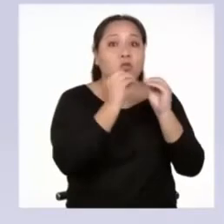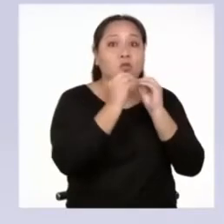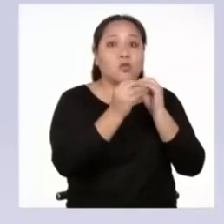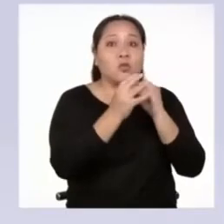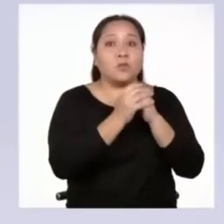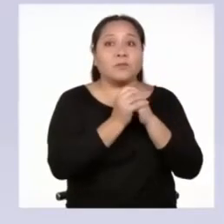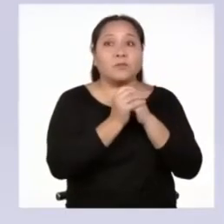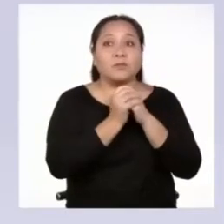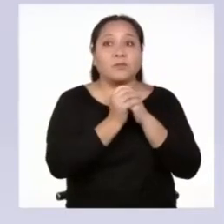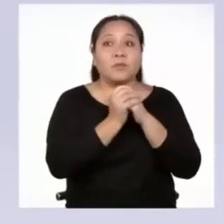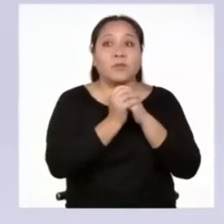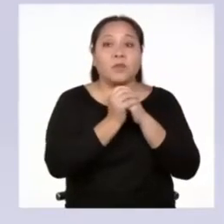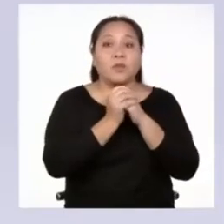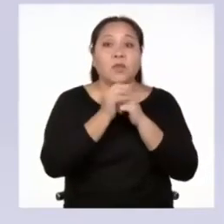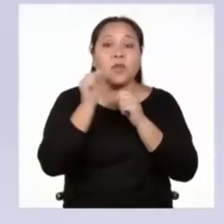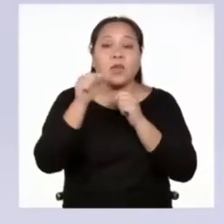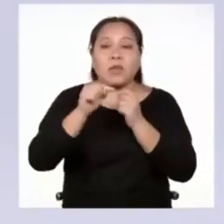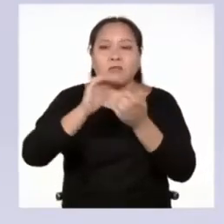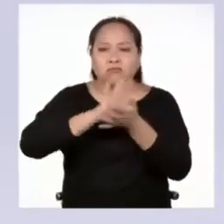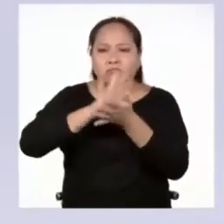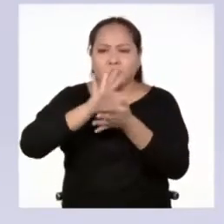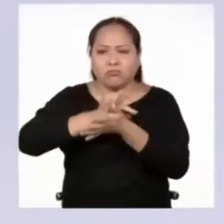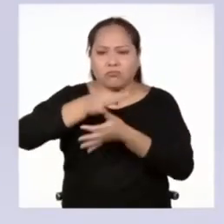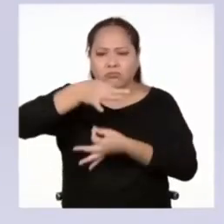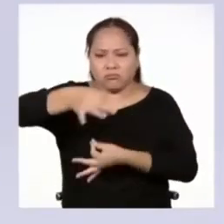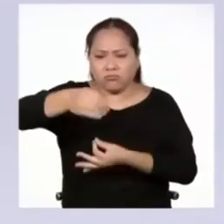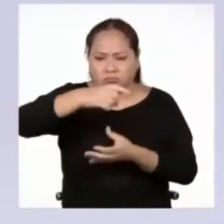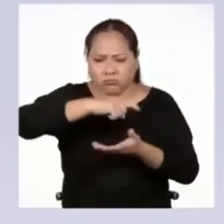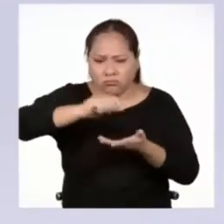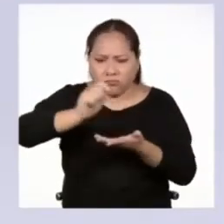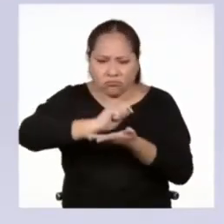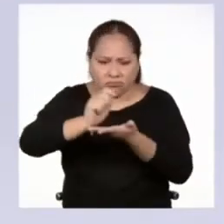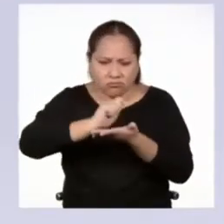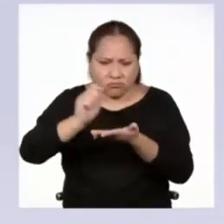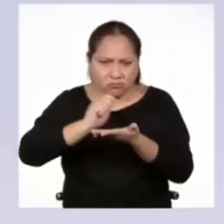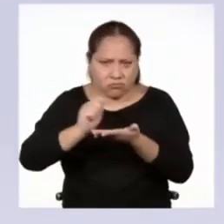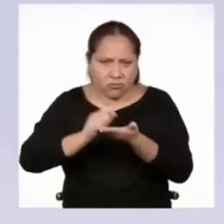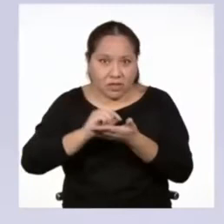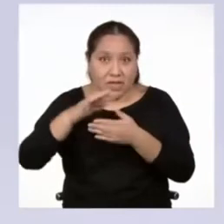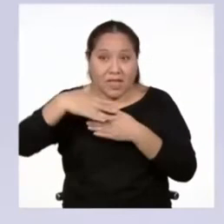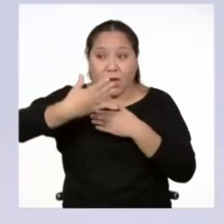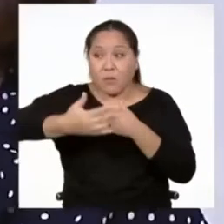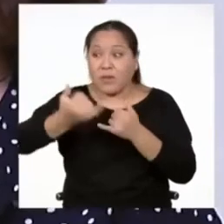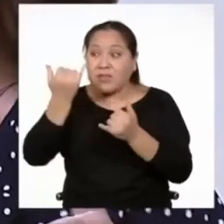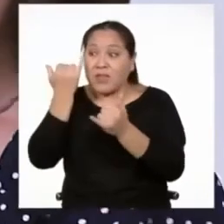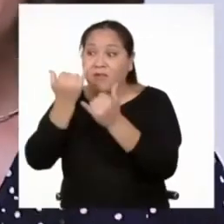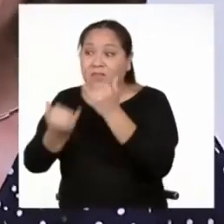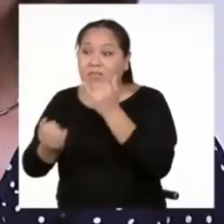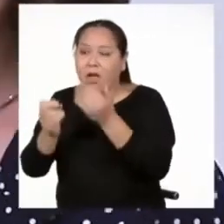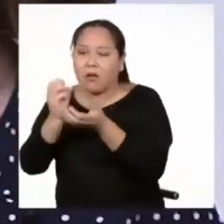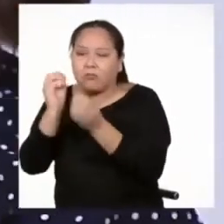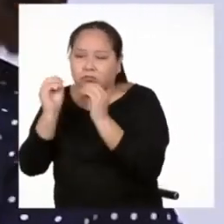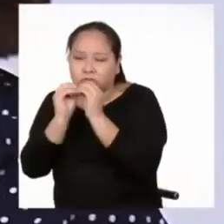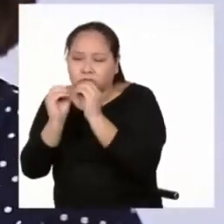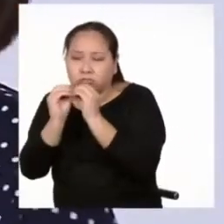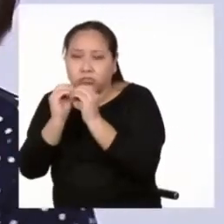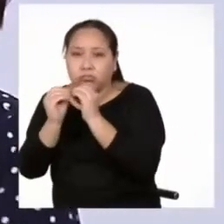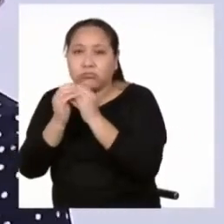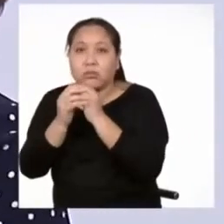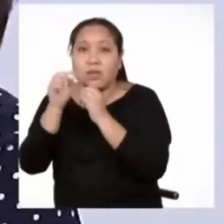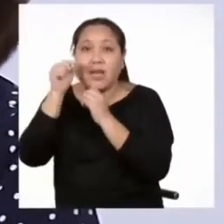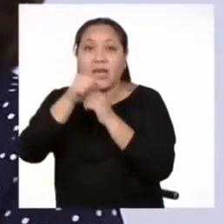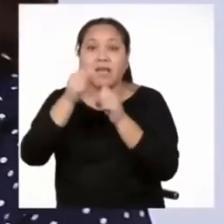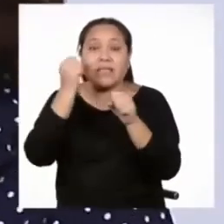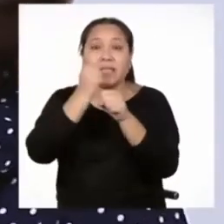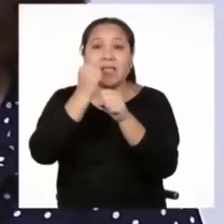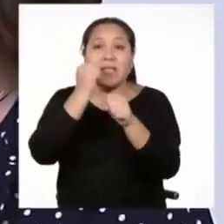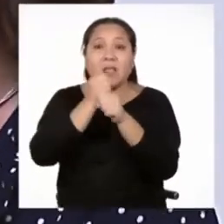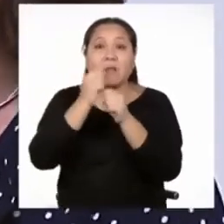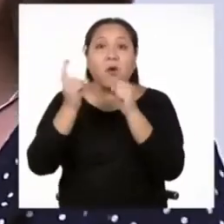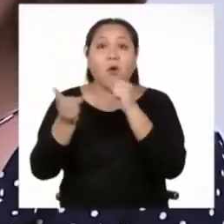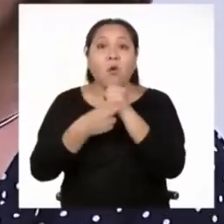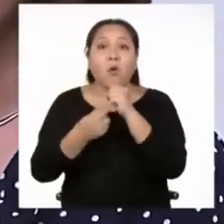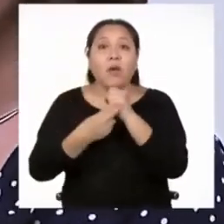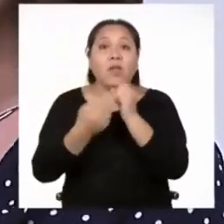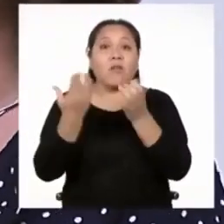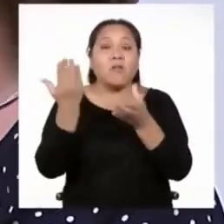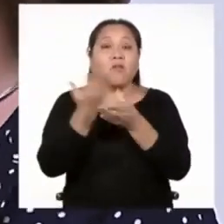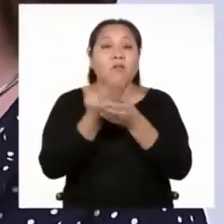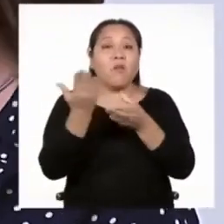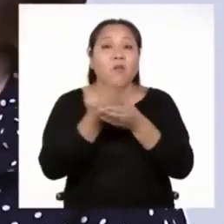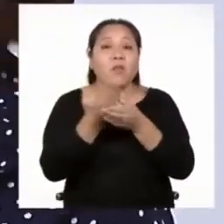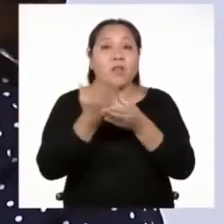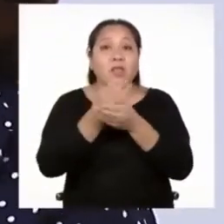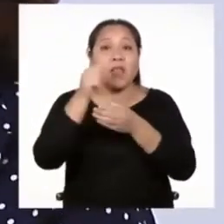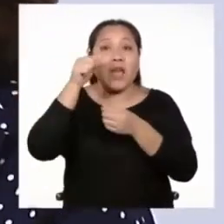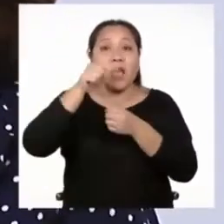Puedes hacer un primer borrador en una hoja cualquiera y luego pasar tus ideas en una versión final. Este trabajo lo guardarás en un folder que será el